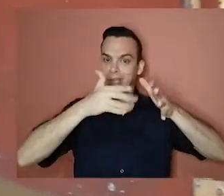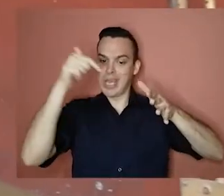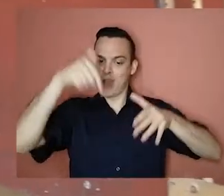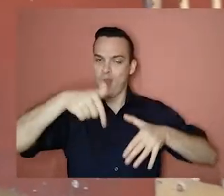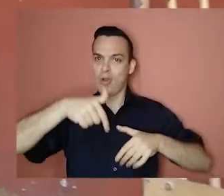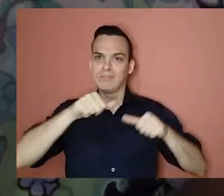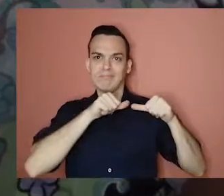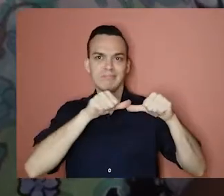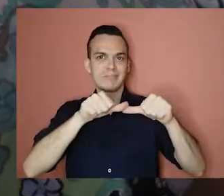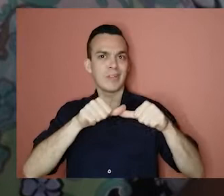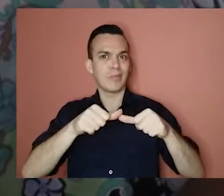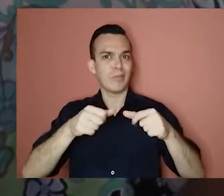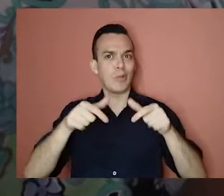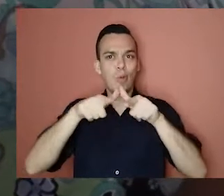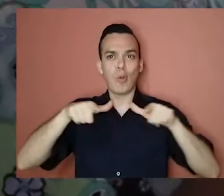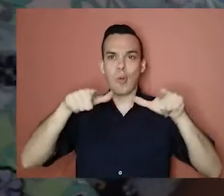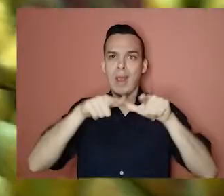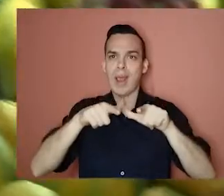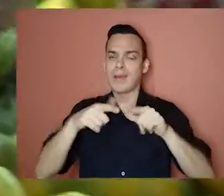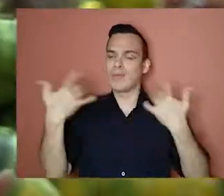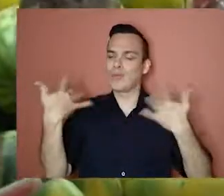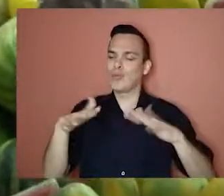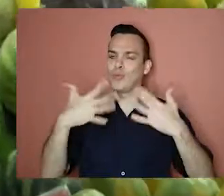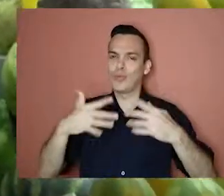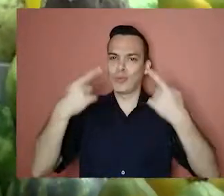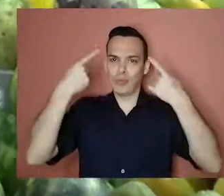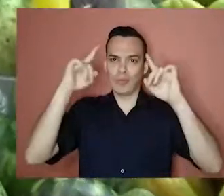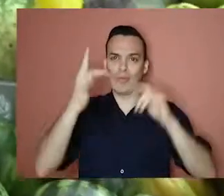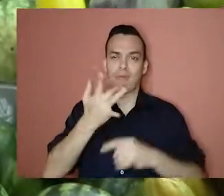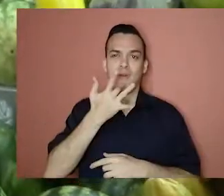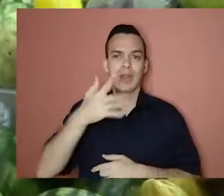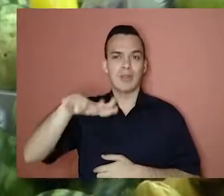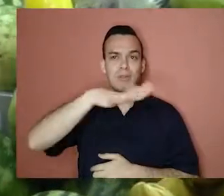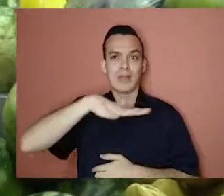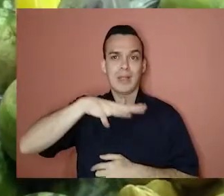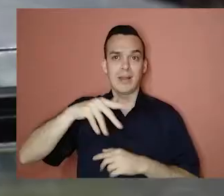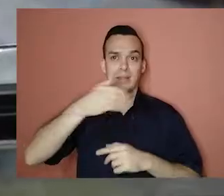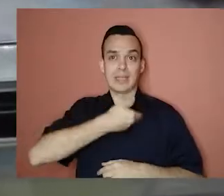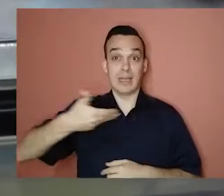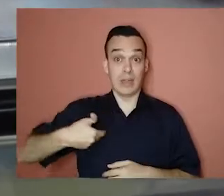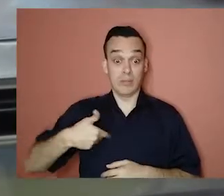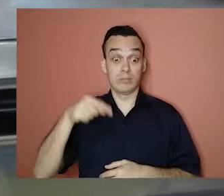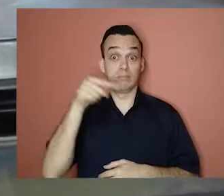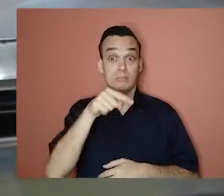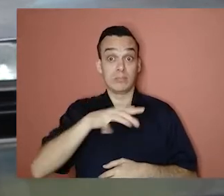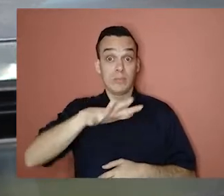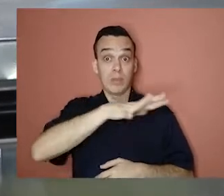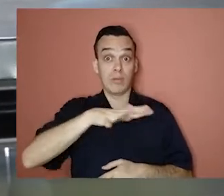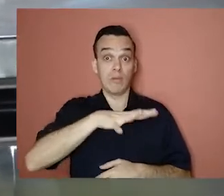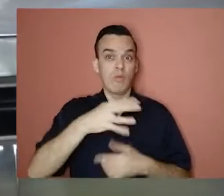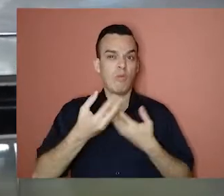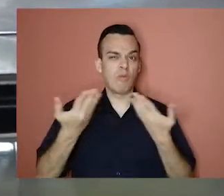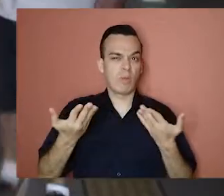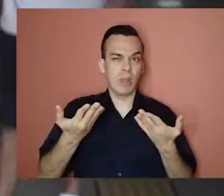lugares favoritos de la ciudadanía herediana. La uva es más buena. ¿Sabías que fue